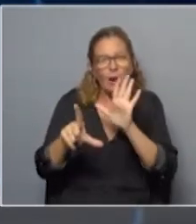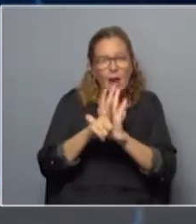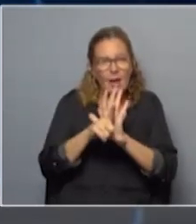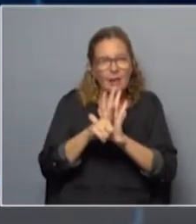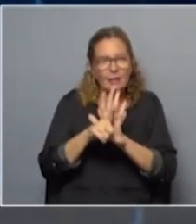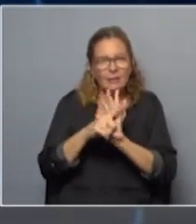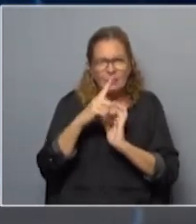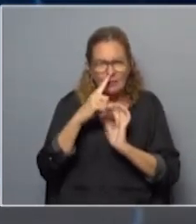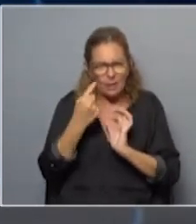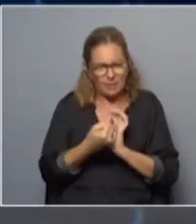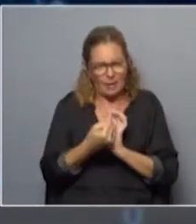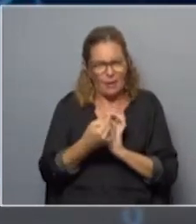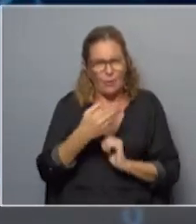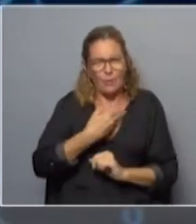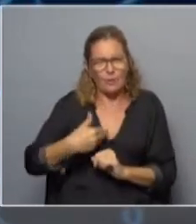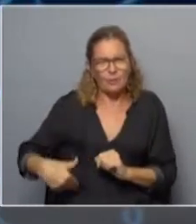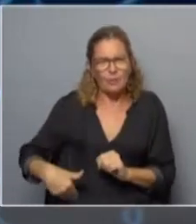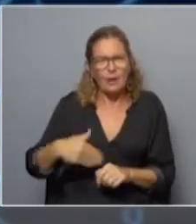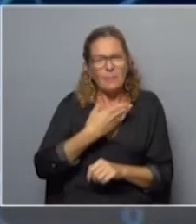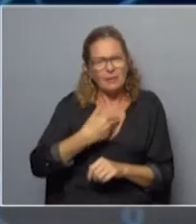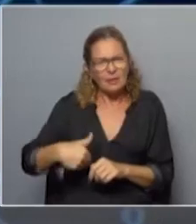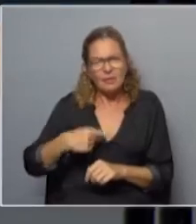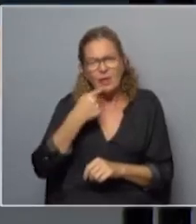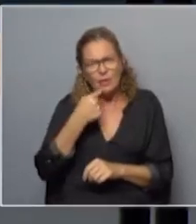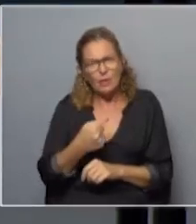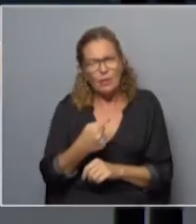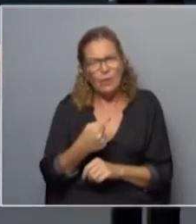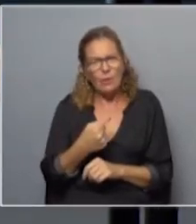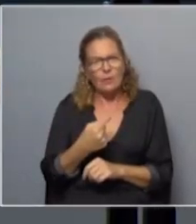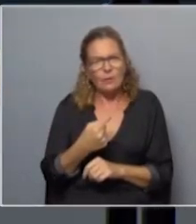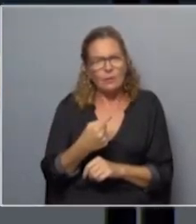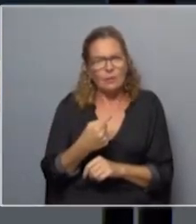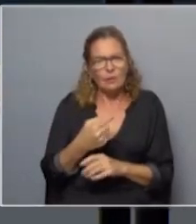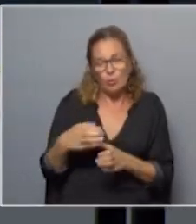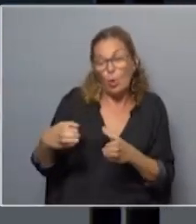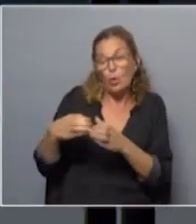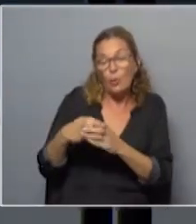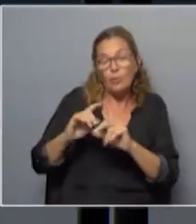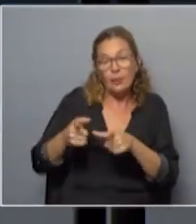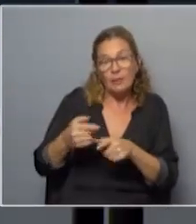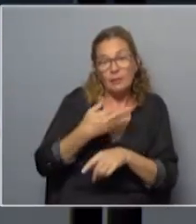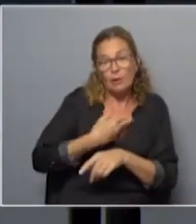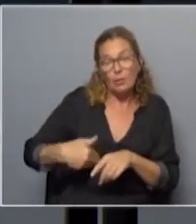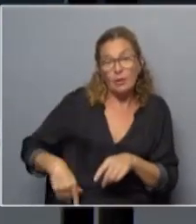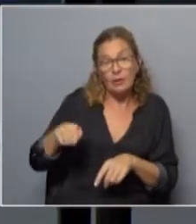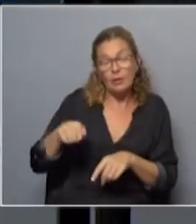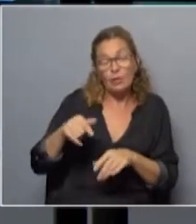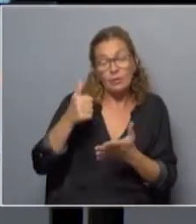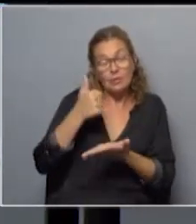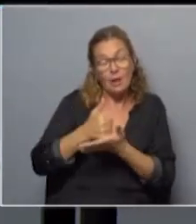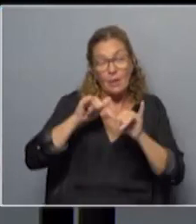consideración. El presidente ha dicho, y buena parte de su elenco de gobierno ha dicho, que eso estaba en la campaña.